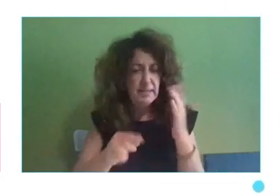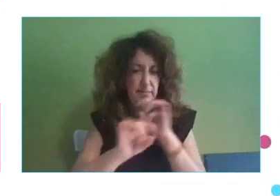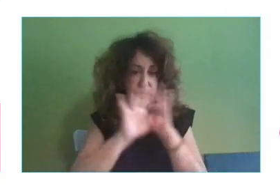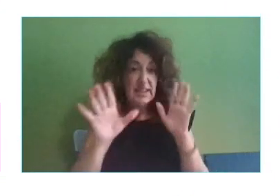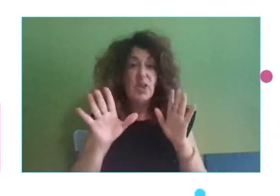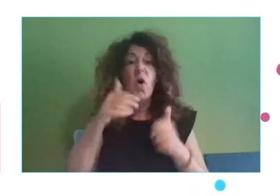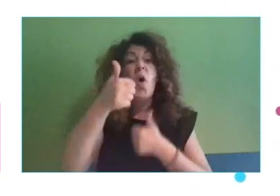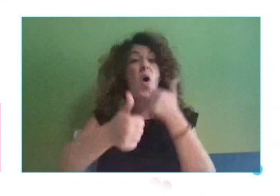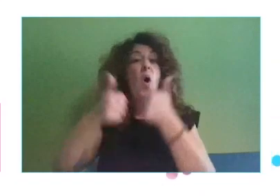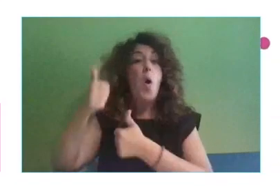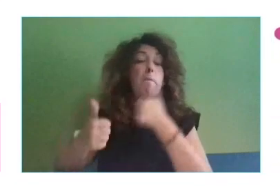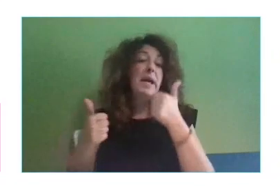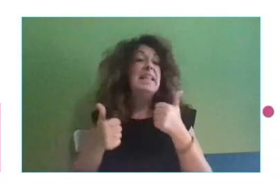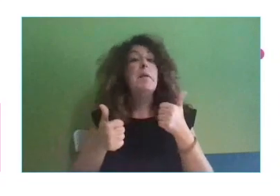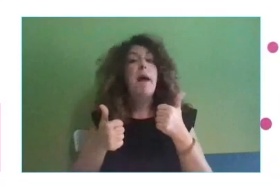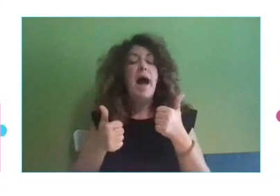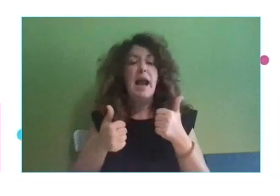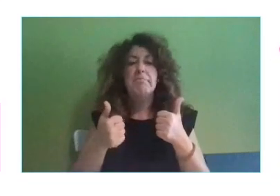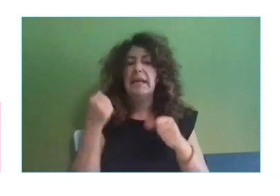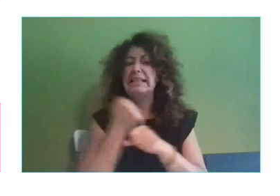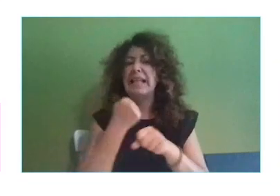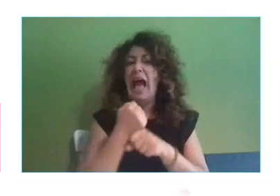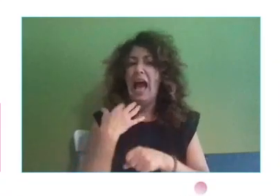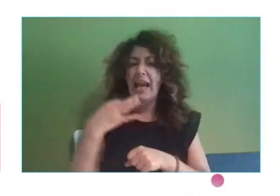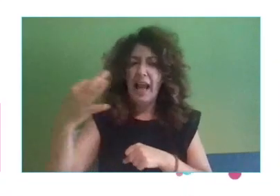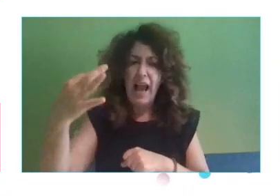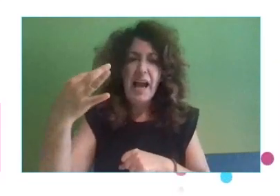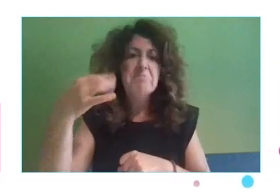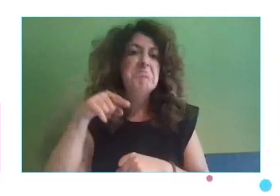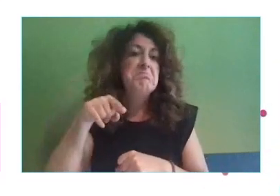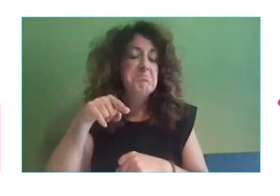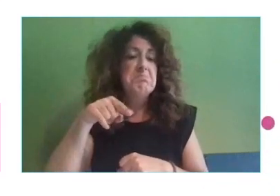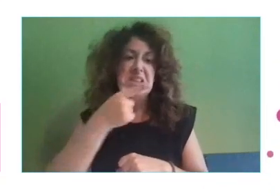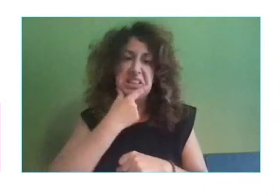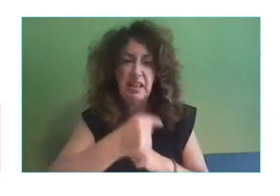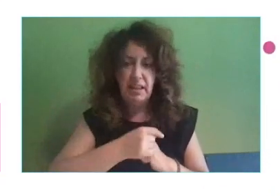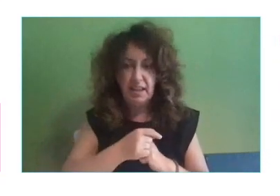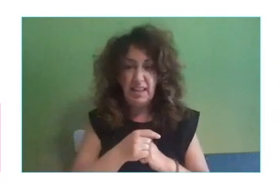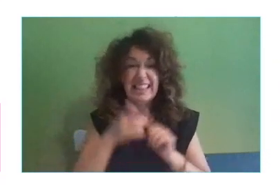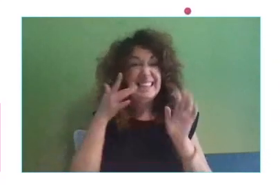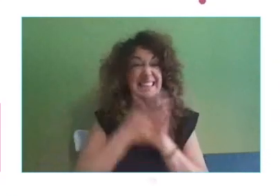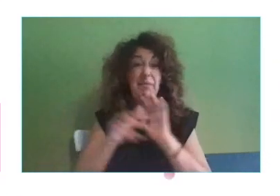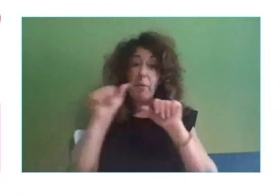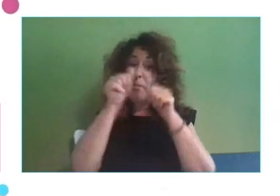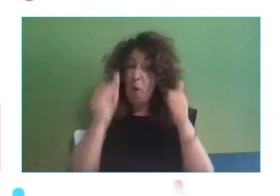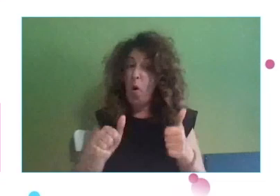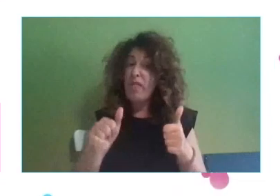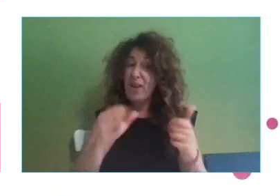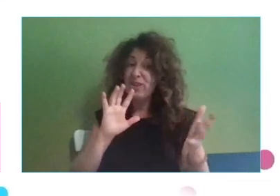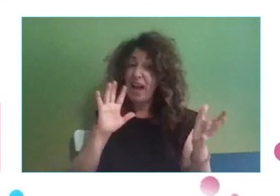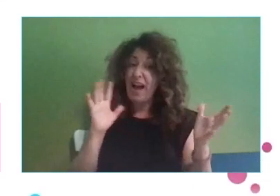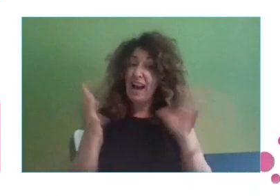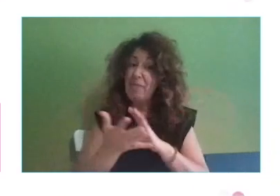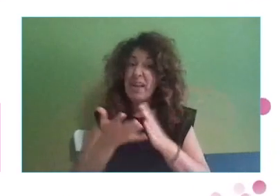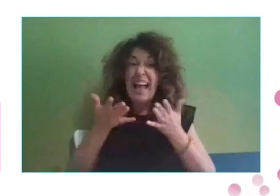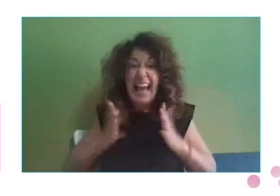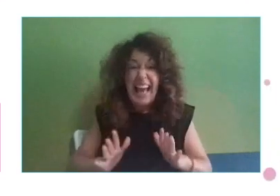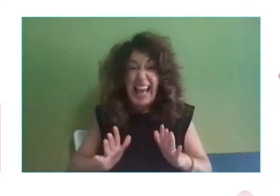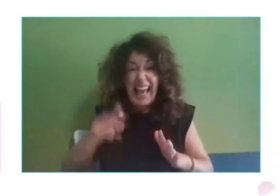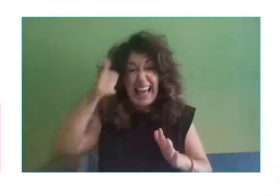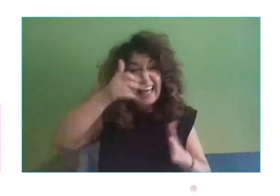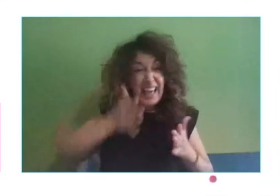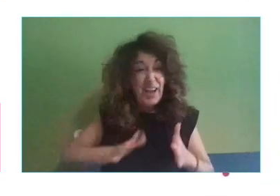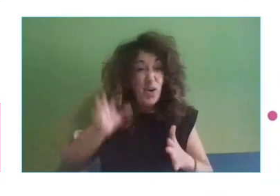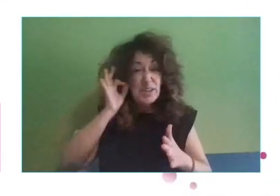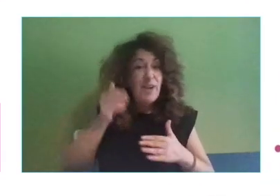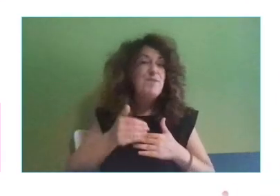poder pujar por algunas tareas puede ser razonablemente sencillo. Ahí está cambiando el modelo. Y probablemente nuestros hijos e hijas estén trabajando en este modelo. O ya lo están